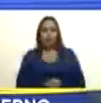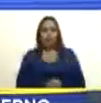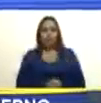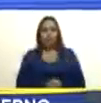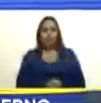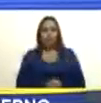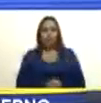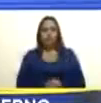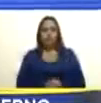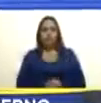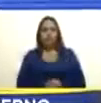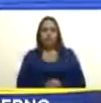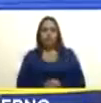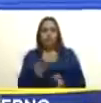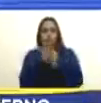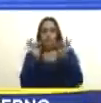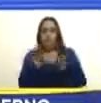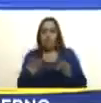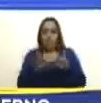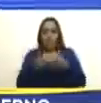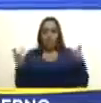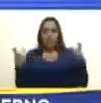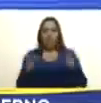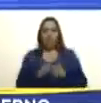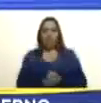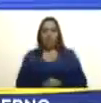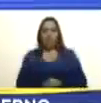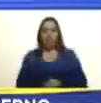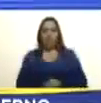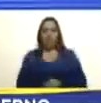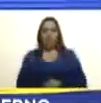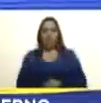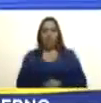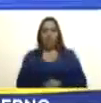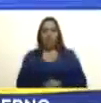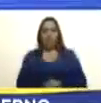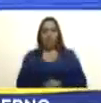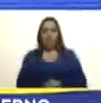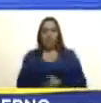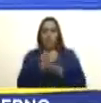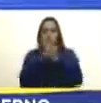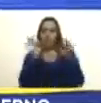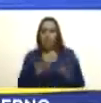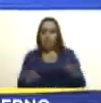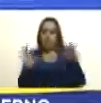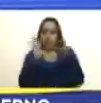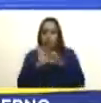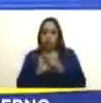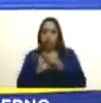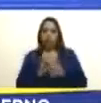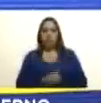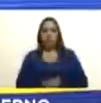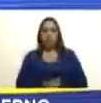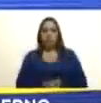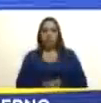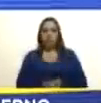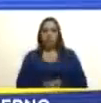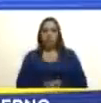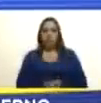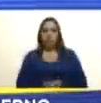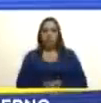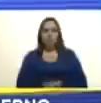y de manera ampliada de manera conjunta hemos